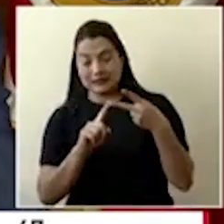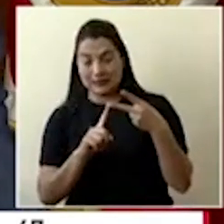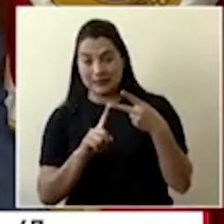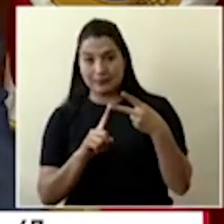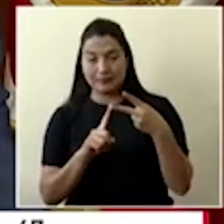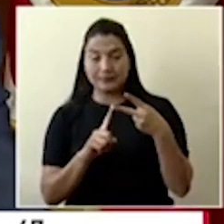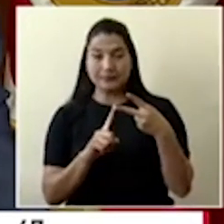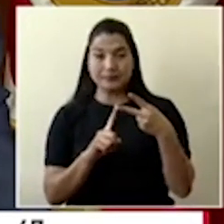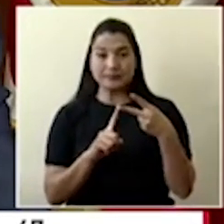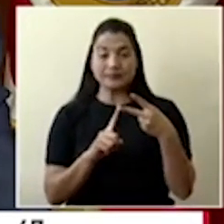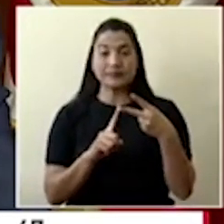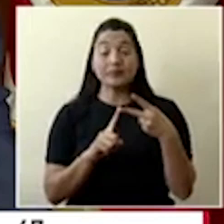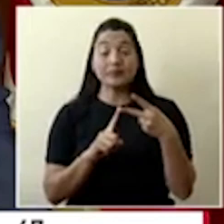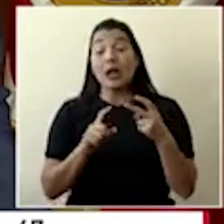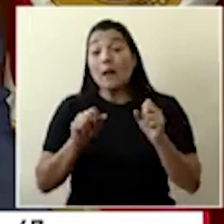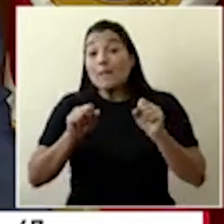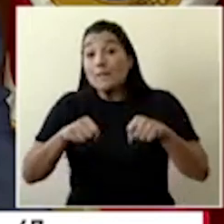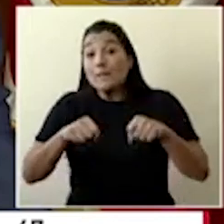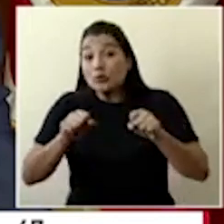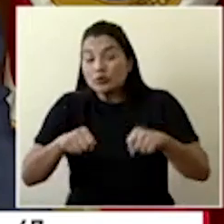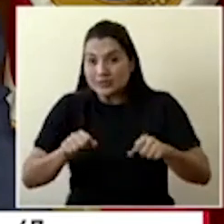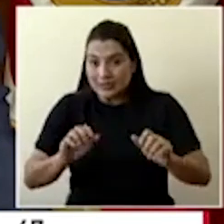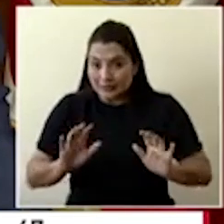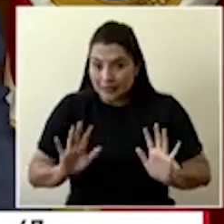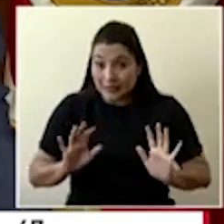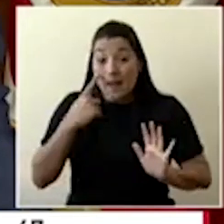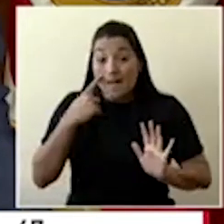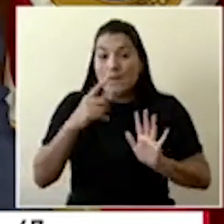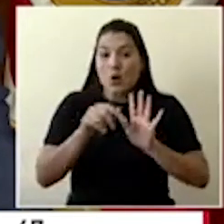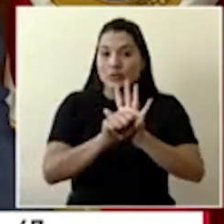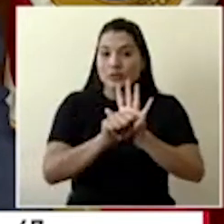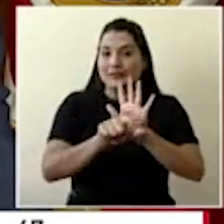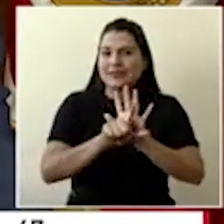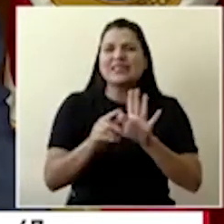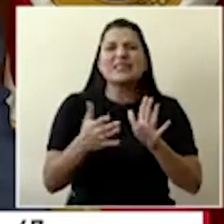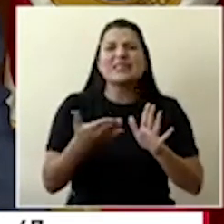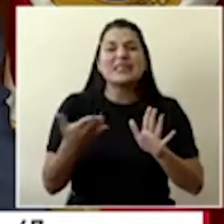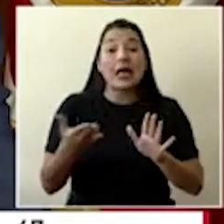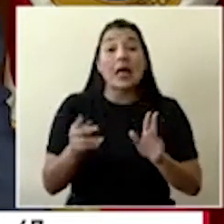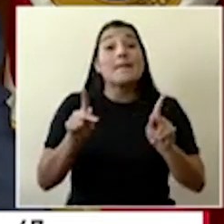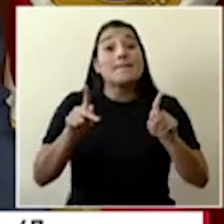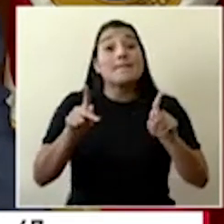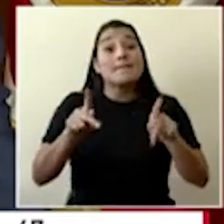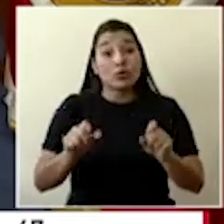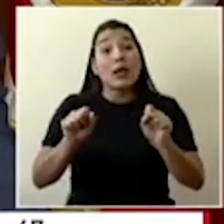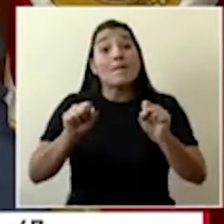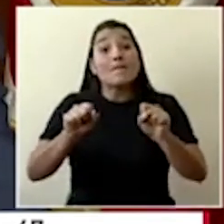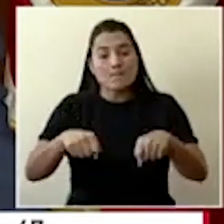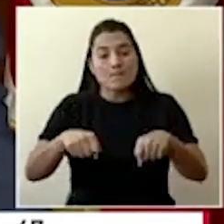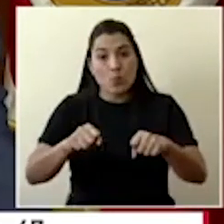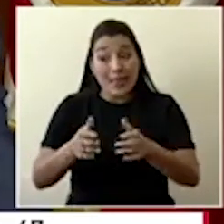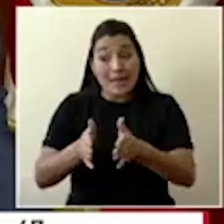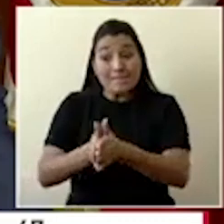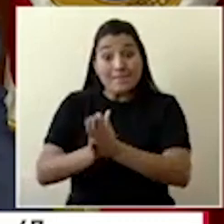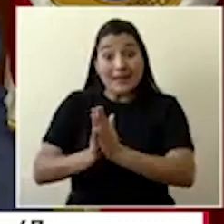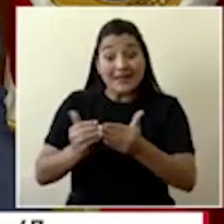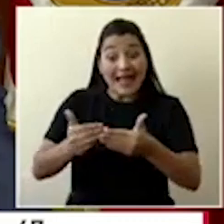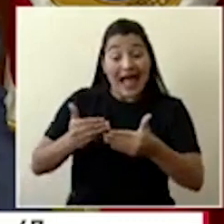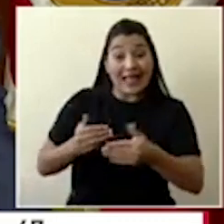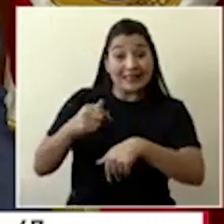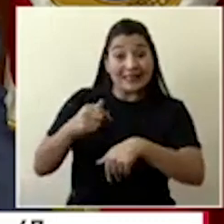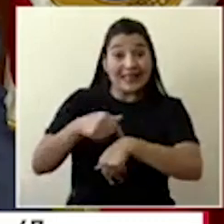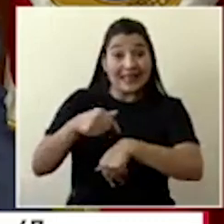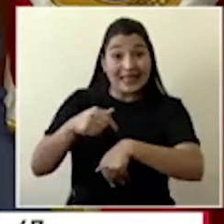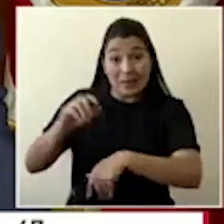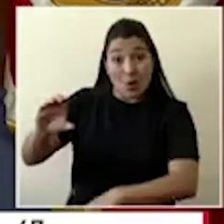posibilidad habilitada por la Asamblea Legislativa de que las personas puedan hacer un retiro anticipado del Fondo de